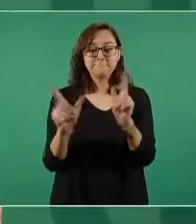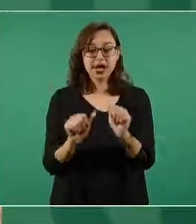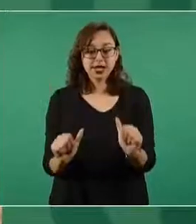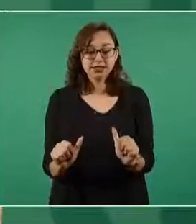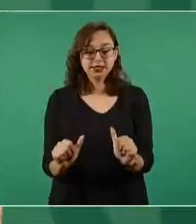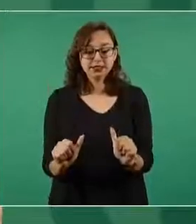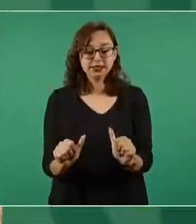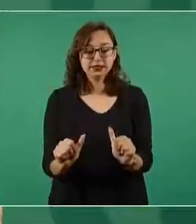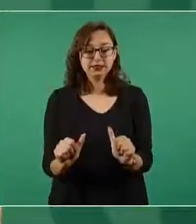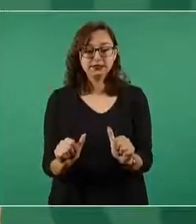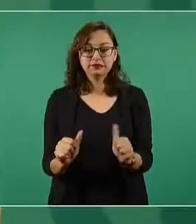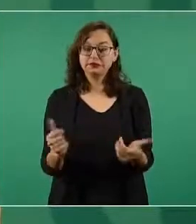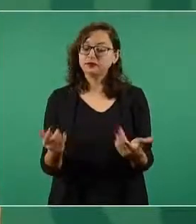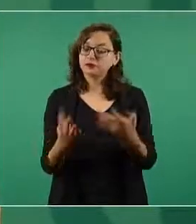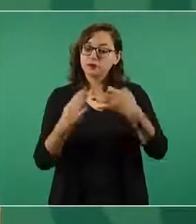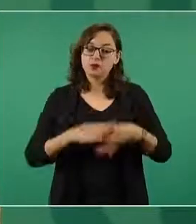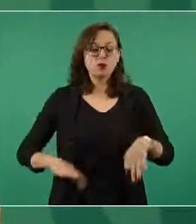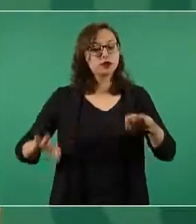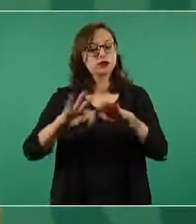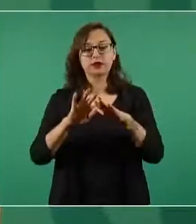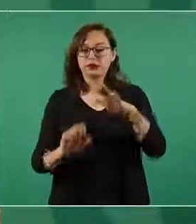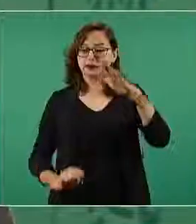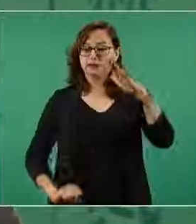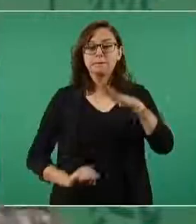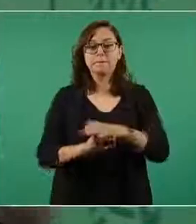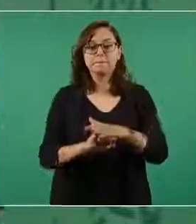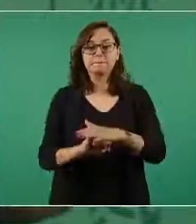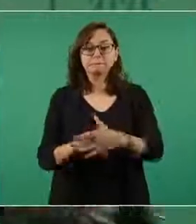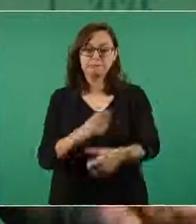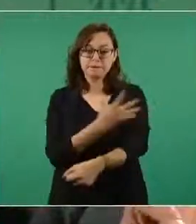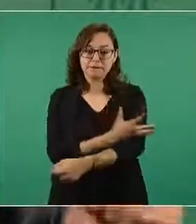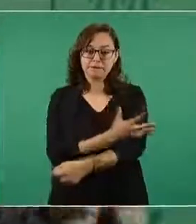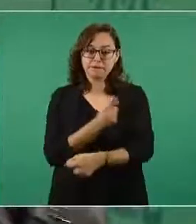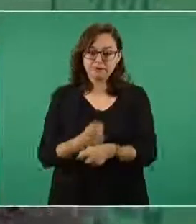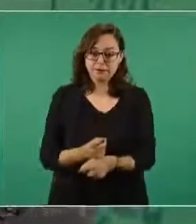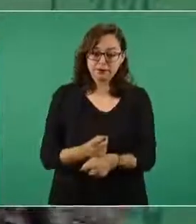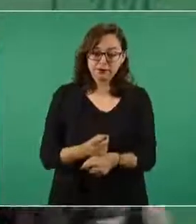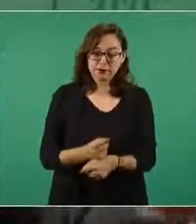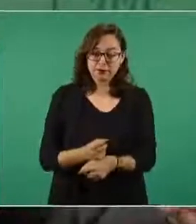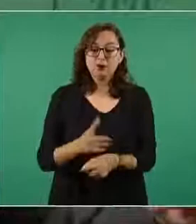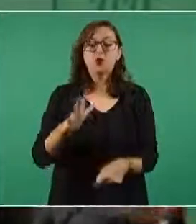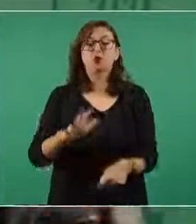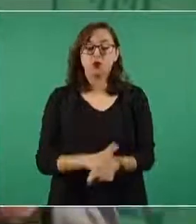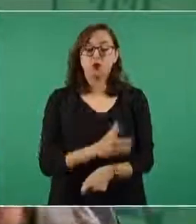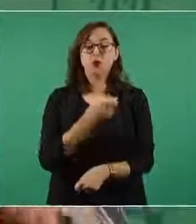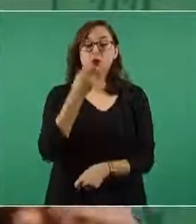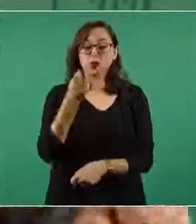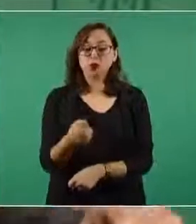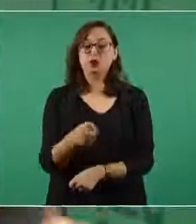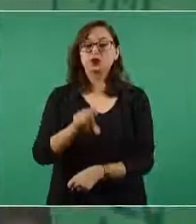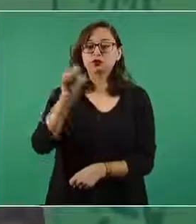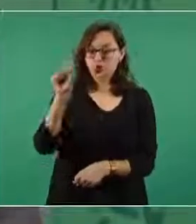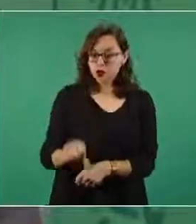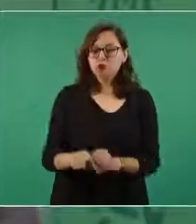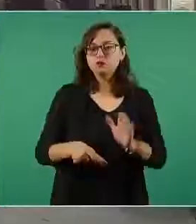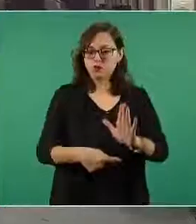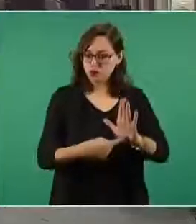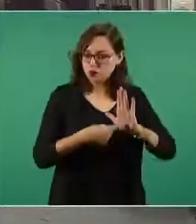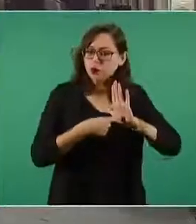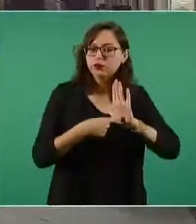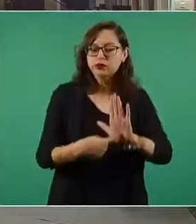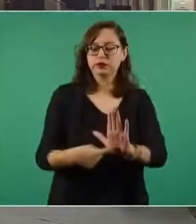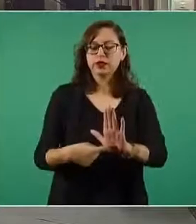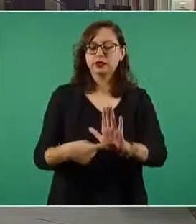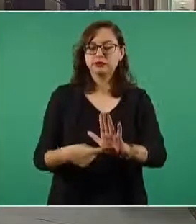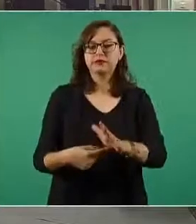la transparencia. por eso es esta rueda de prensa